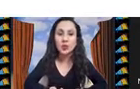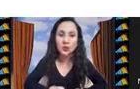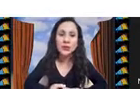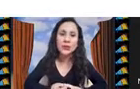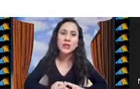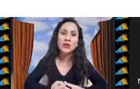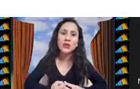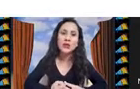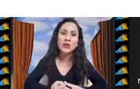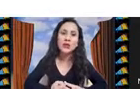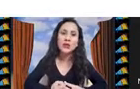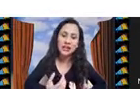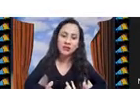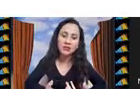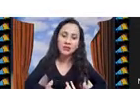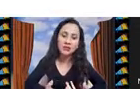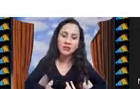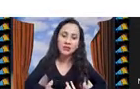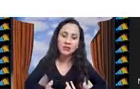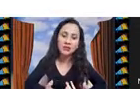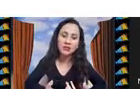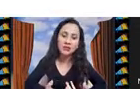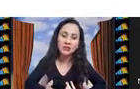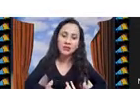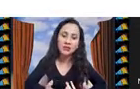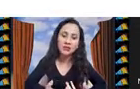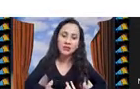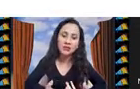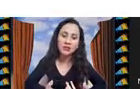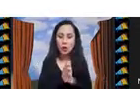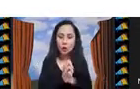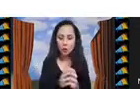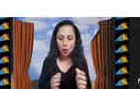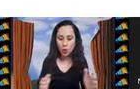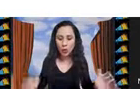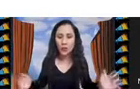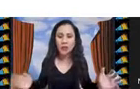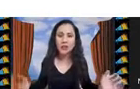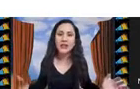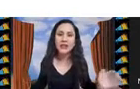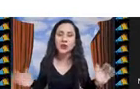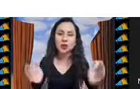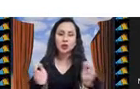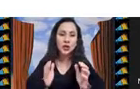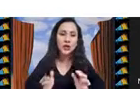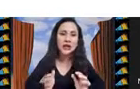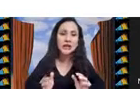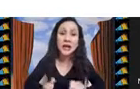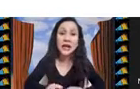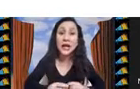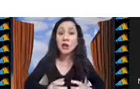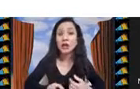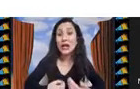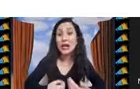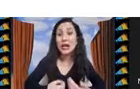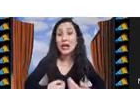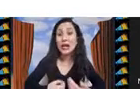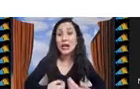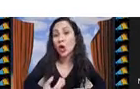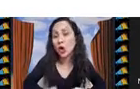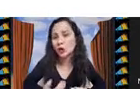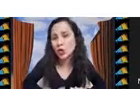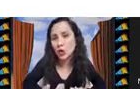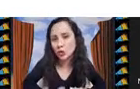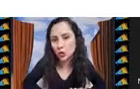algoritmos, procedimientos, que me garanticen encontrar, si yo tengo un conjunto posible de soluciones, encontrar